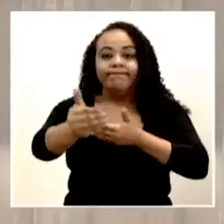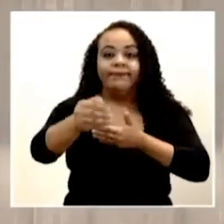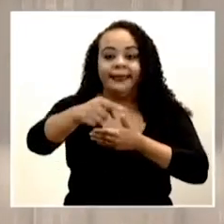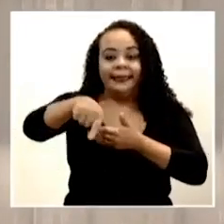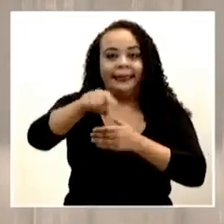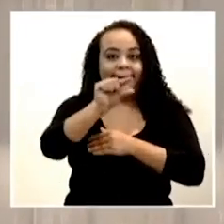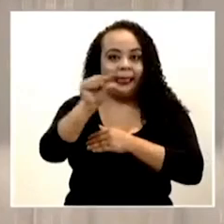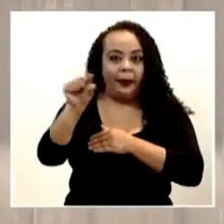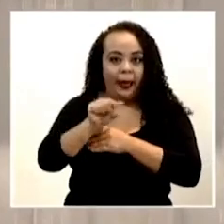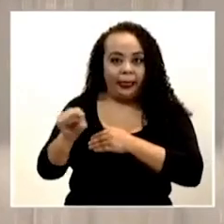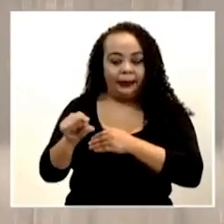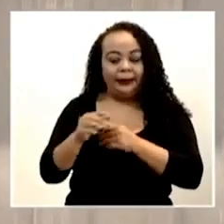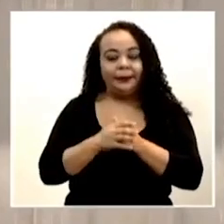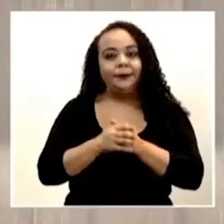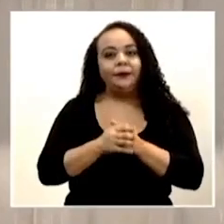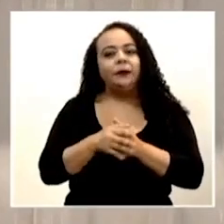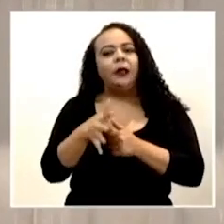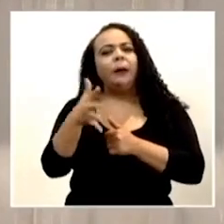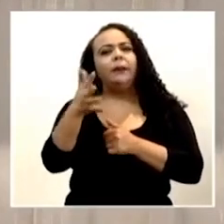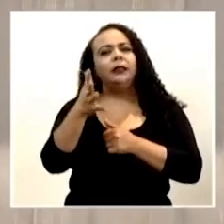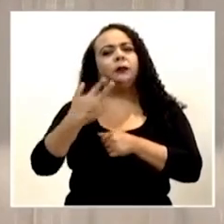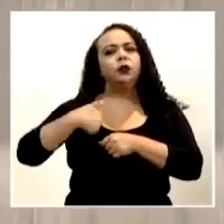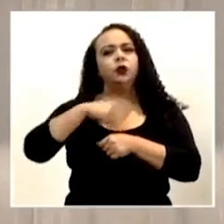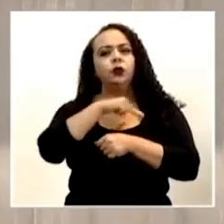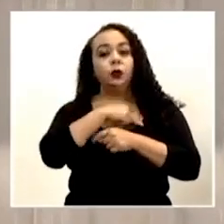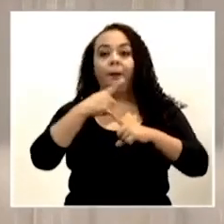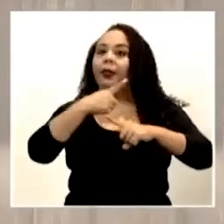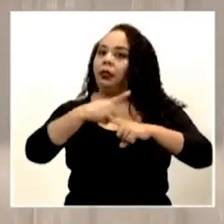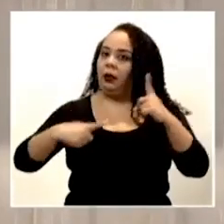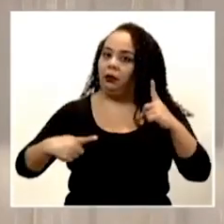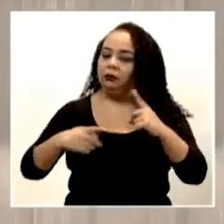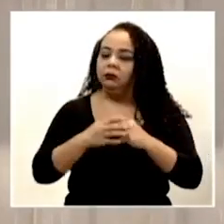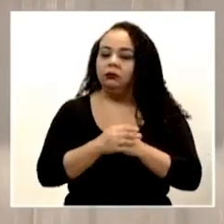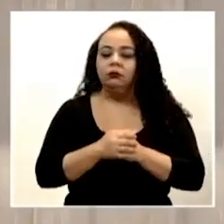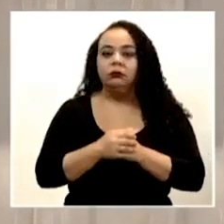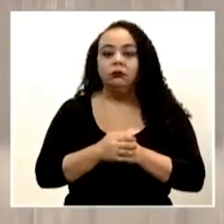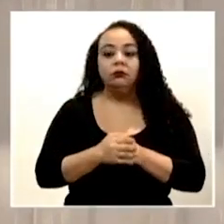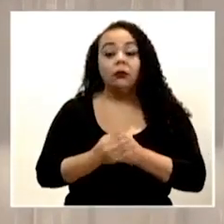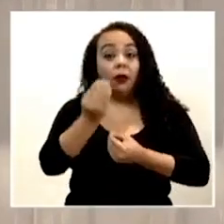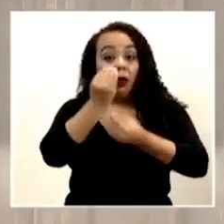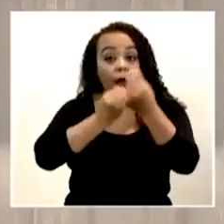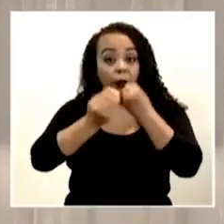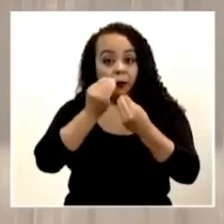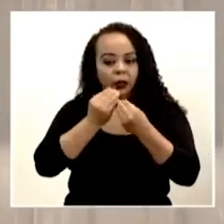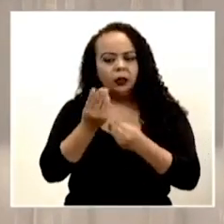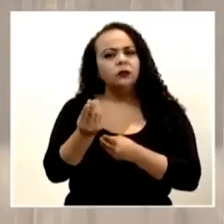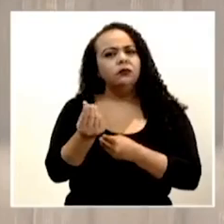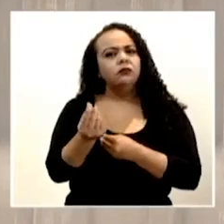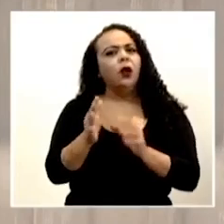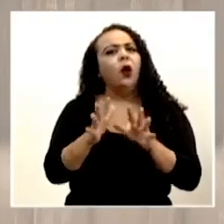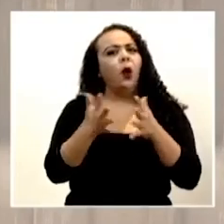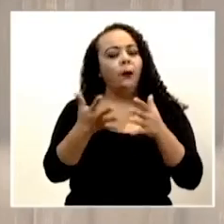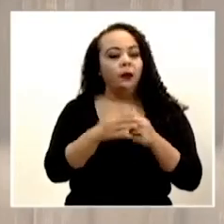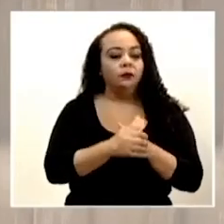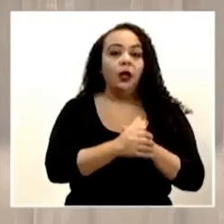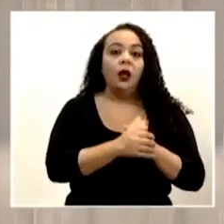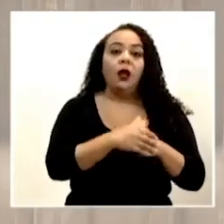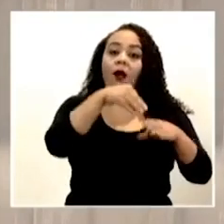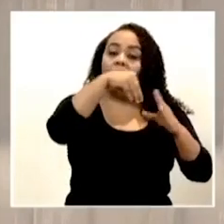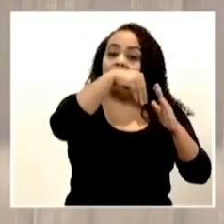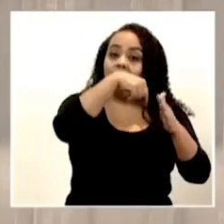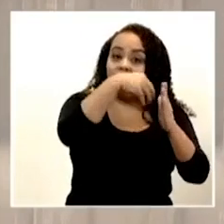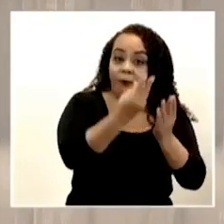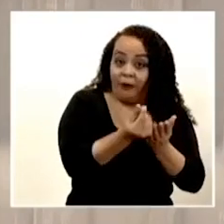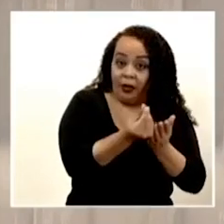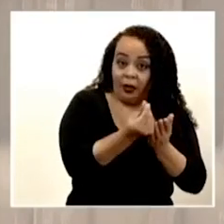semanas. Ya más o menos vamos por la mitad. Estos alimentos se financian en parte con los fondos de la Comisión